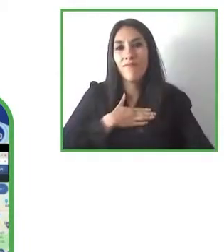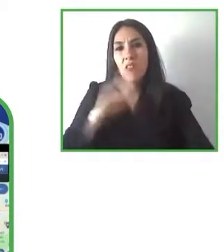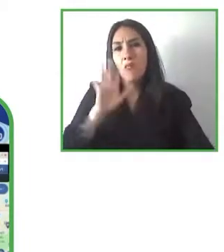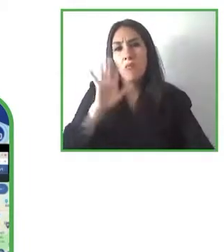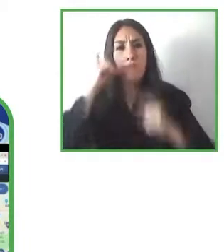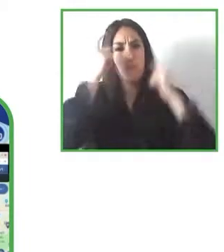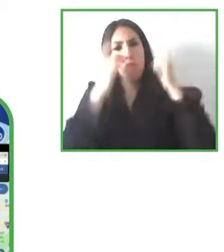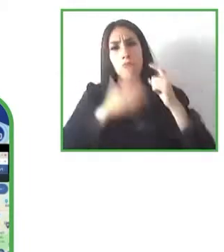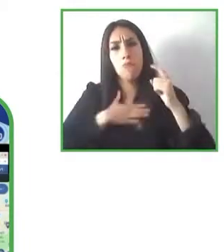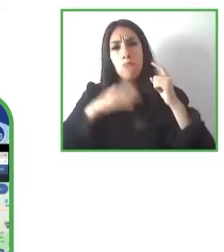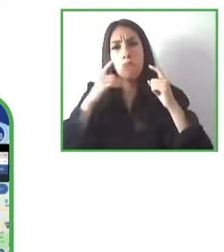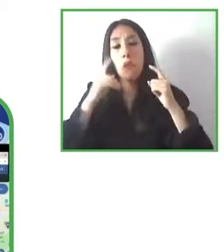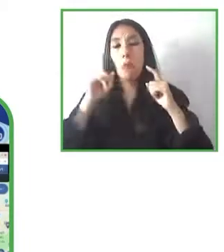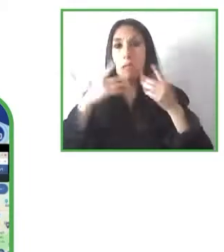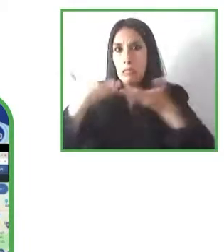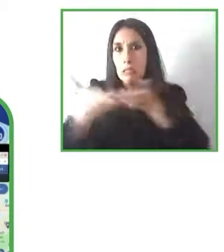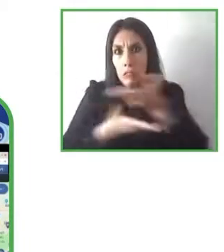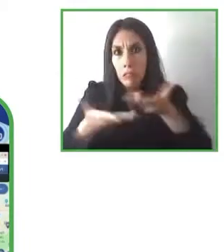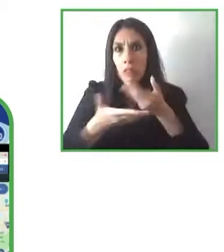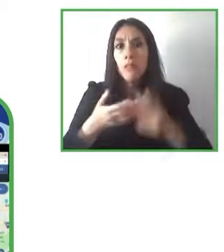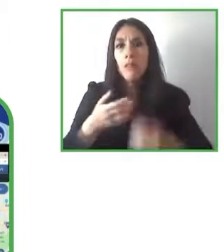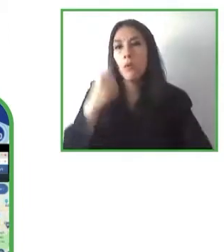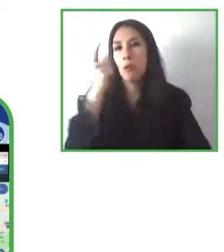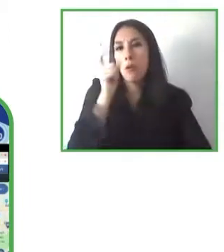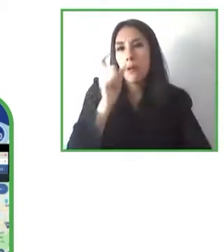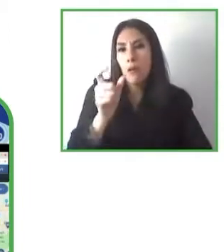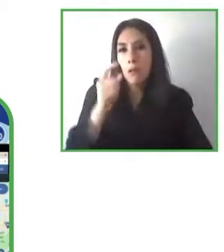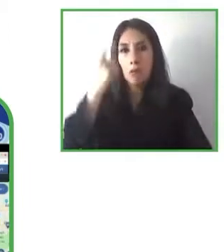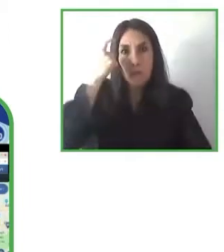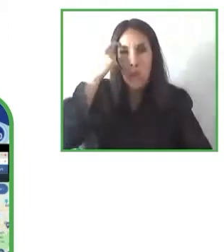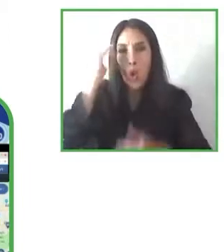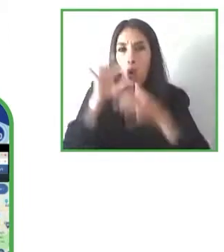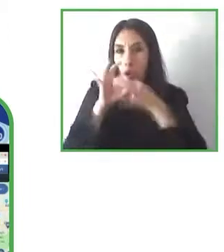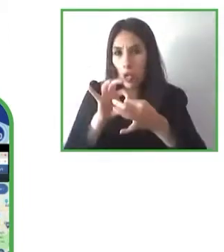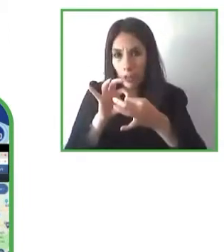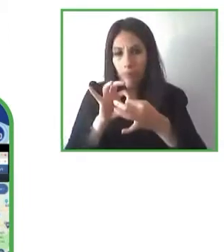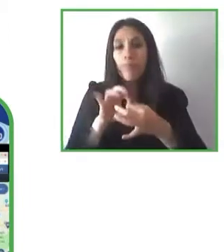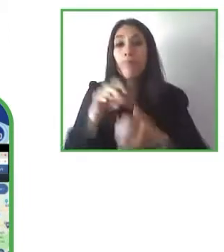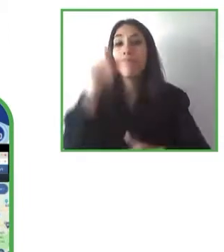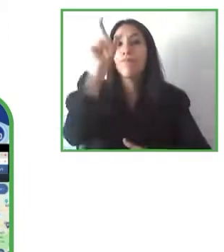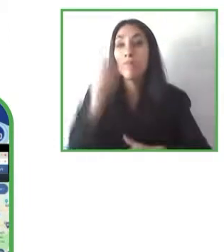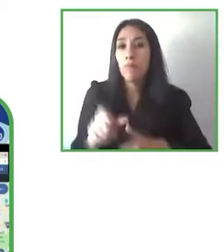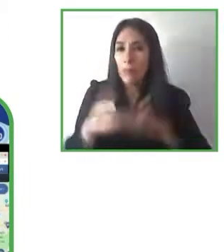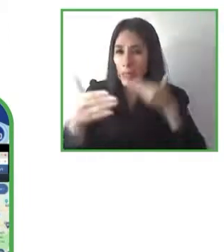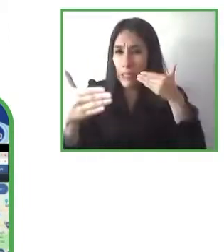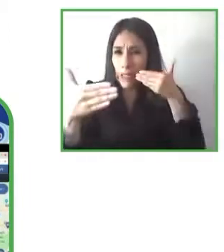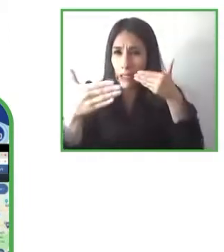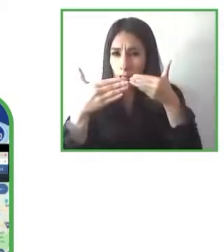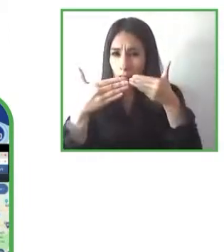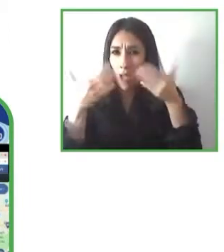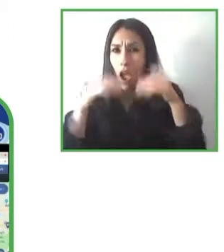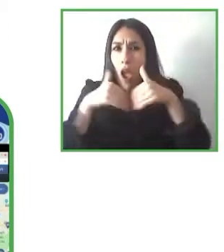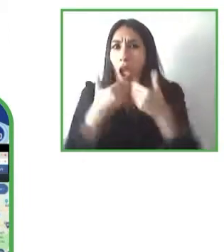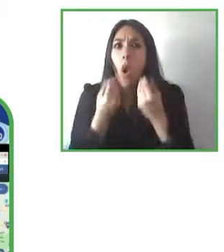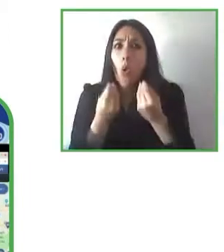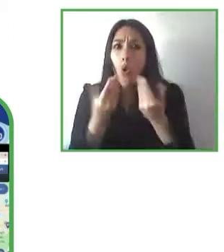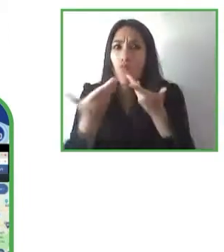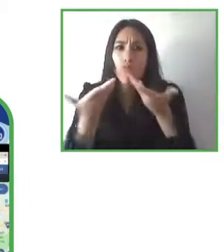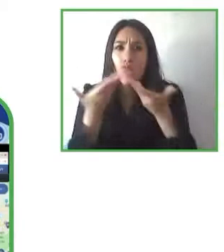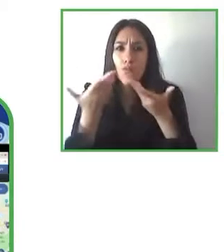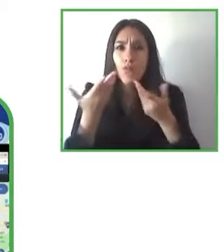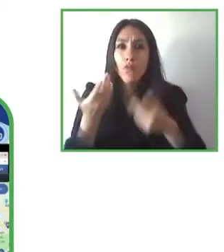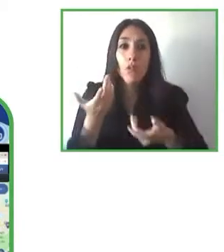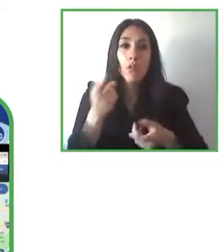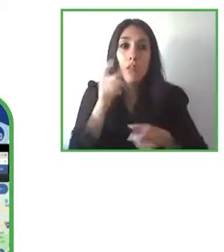concienciación de cómo aproximarse a la persona de cómo involucrar a los actores tanto público que privados